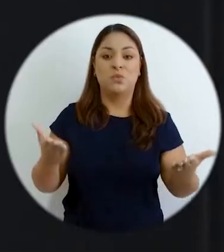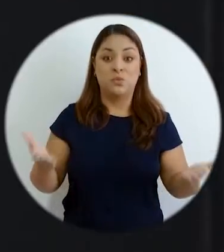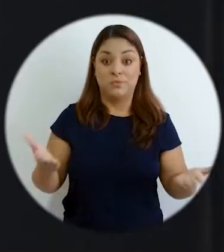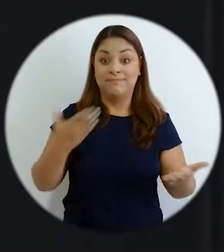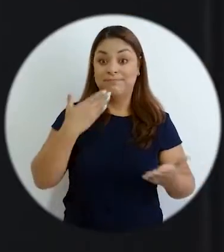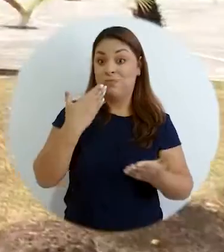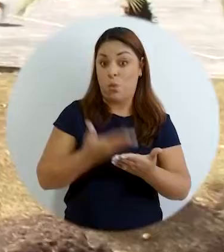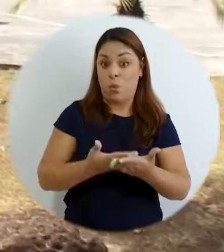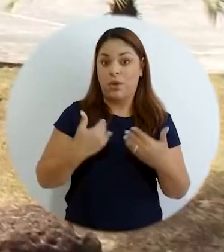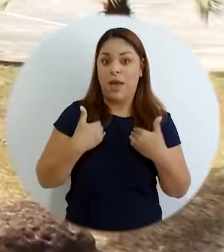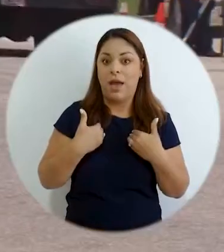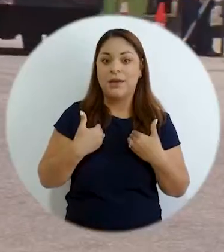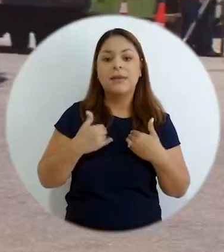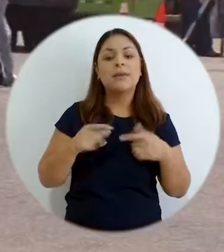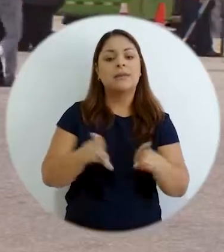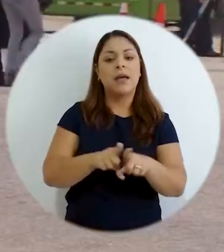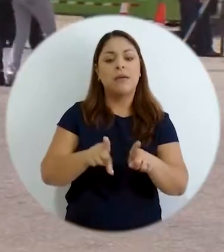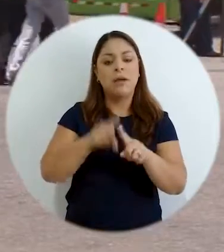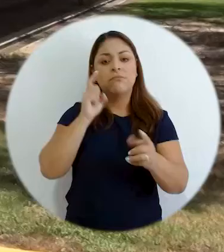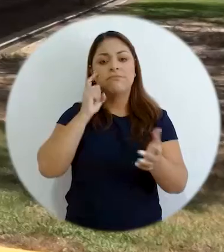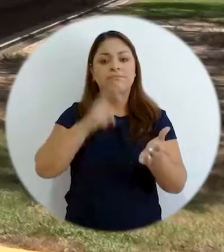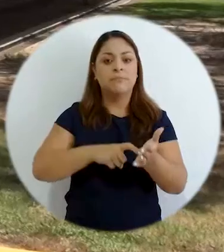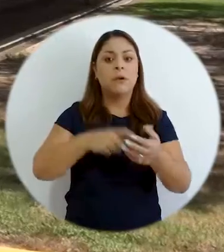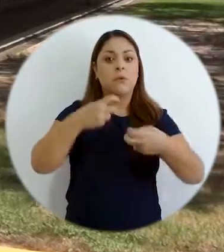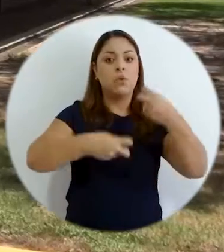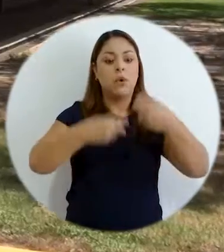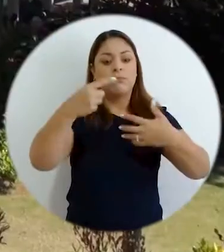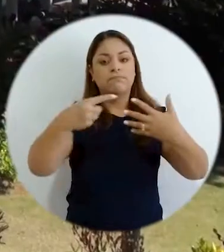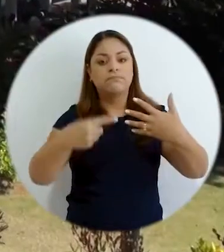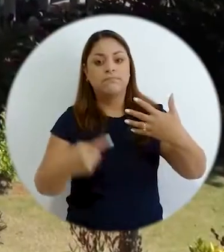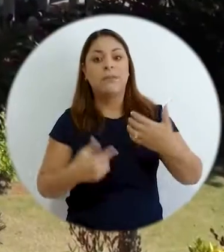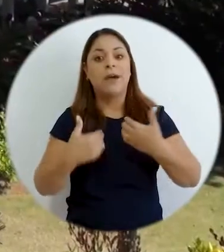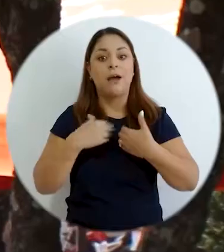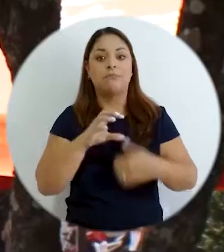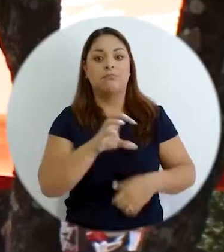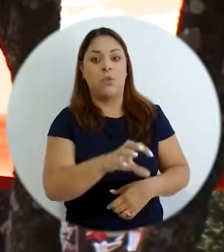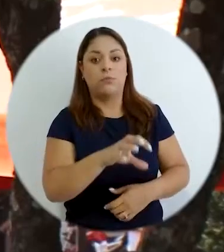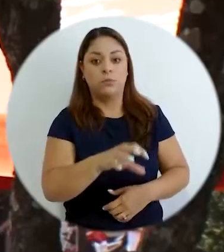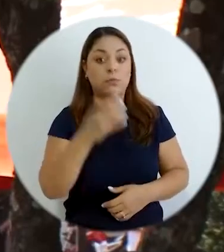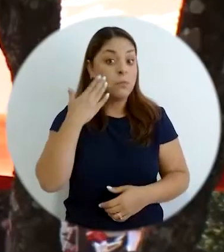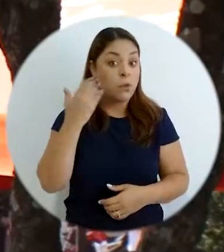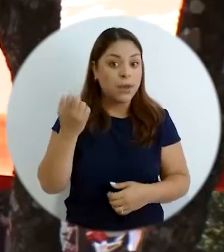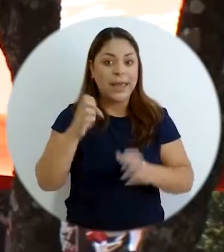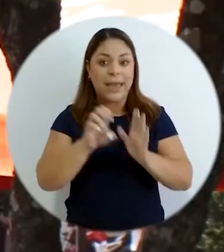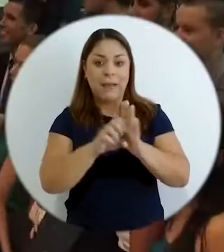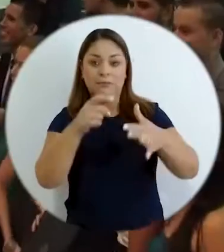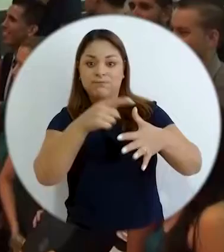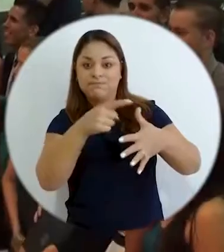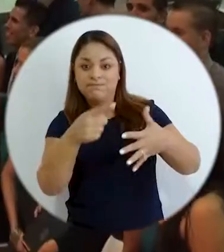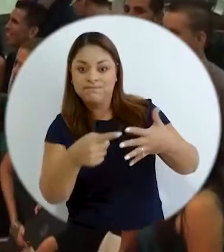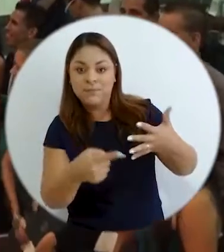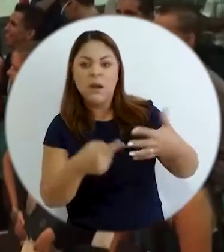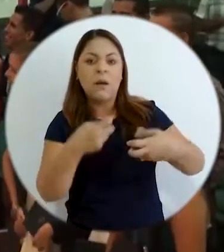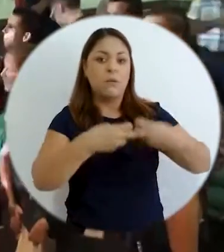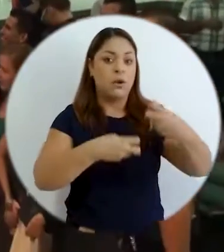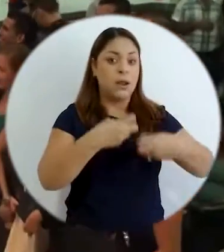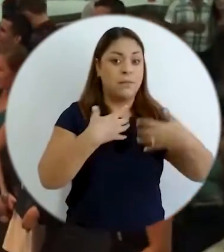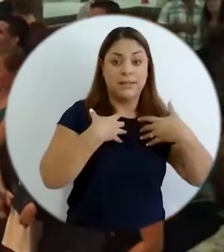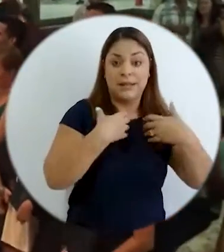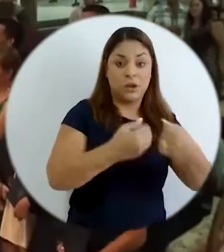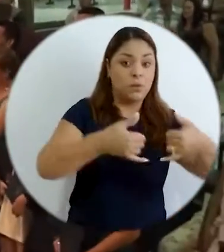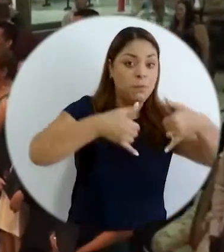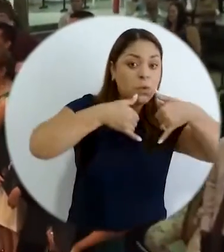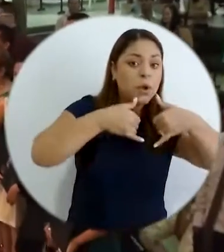recursos productivos que tiene, pero además reconoce una serie de problematizaciones propias porque los problemas de la salud